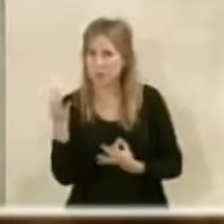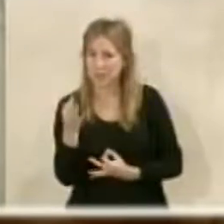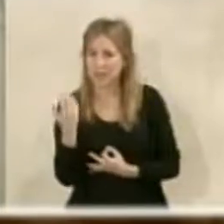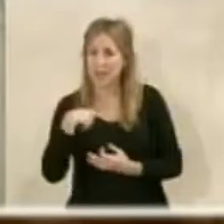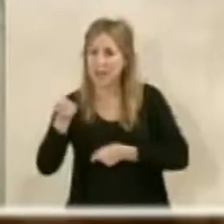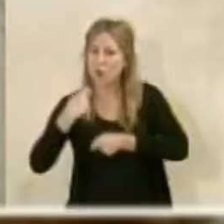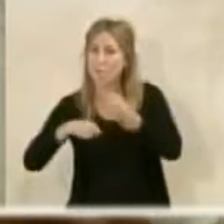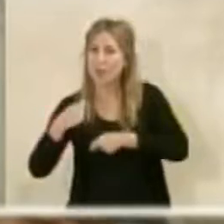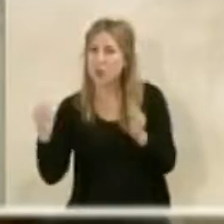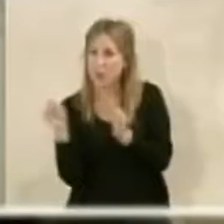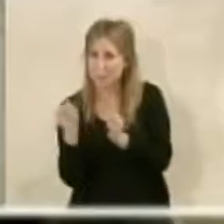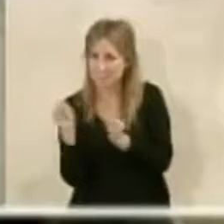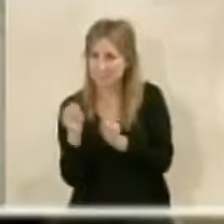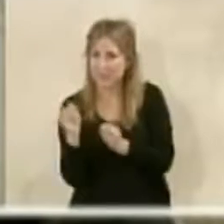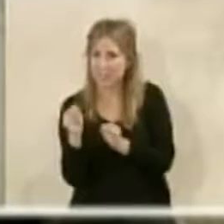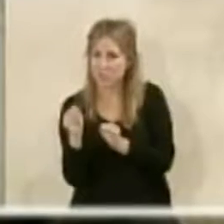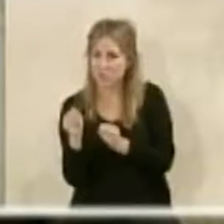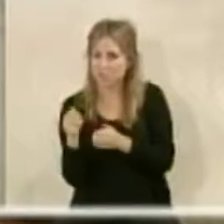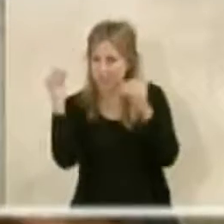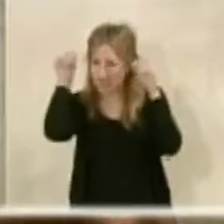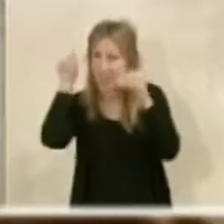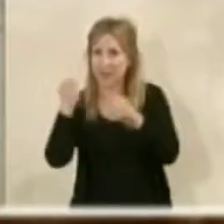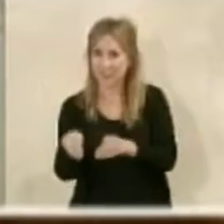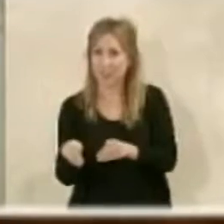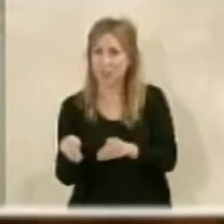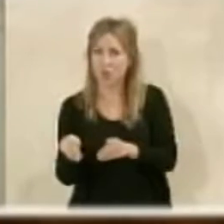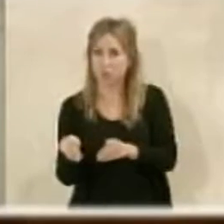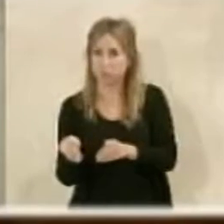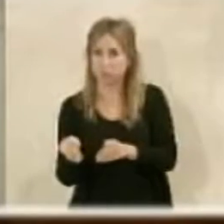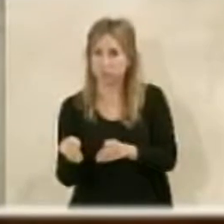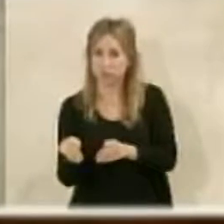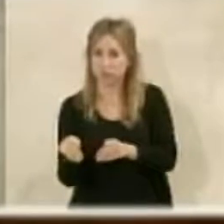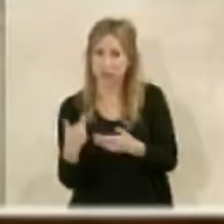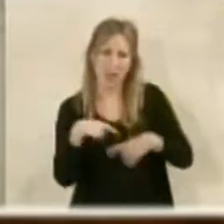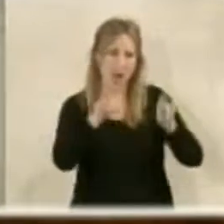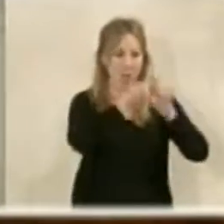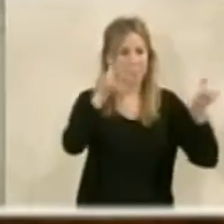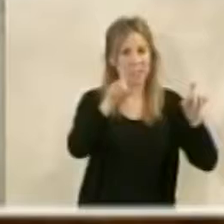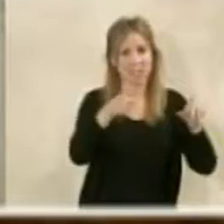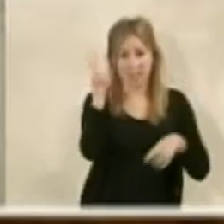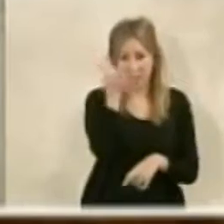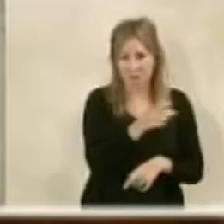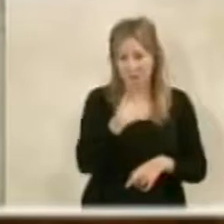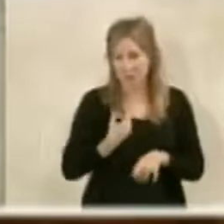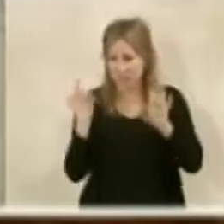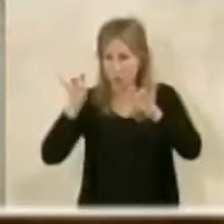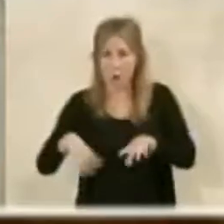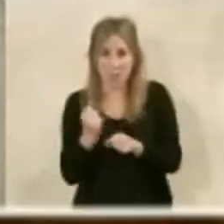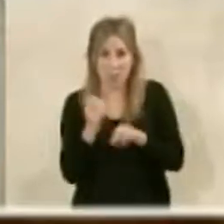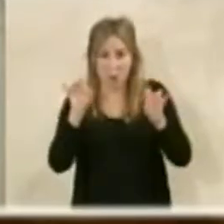comercio, pequeño comercio que se dedica exactamente igual a lo que se dedica a la empresa que va a venir, pues, va a tener